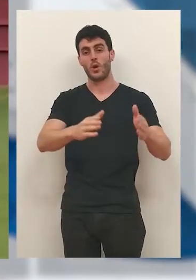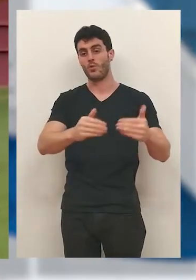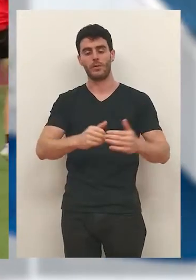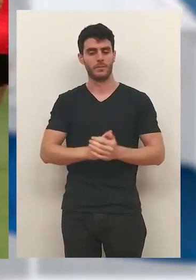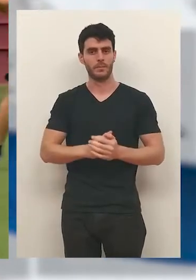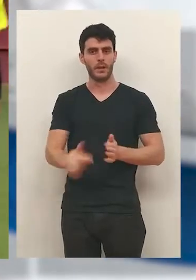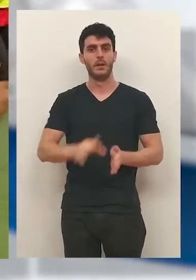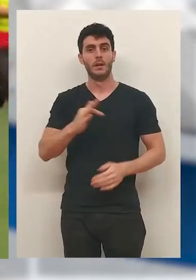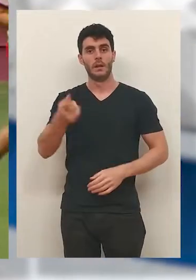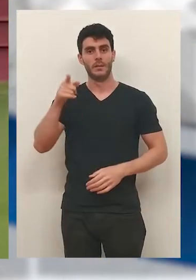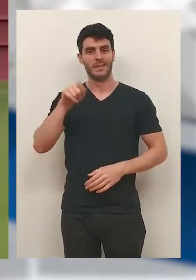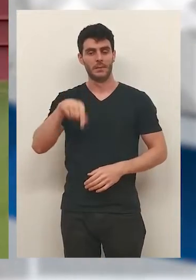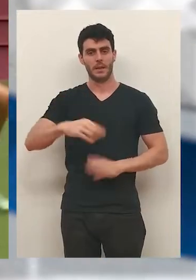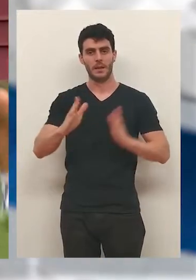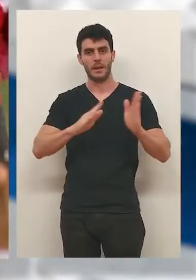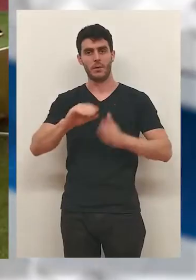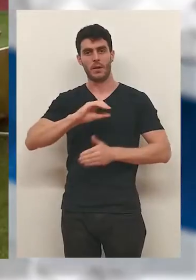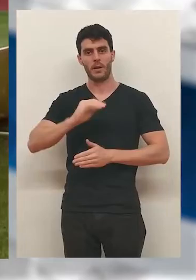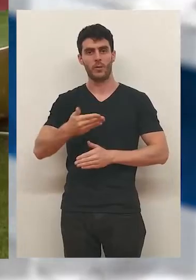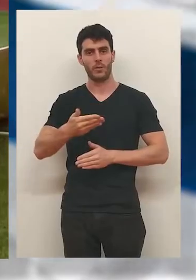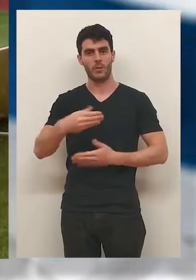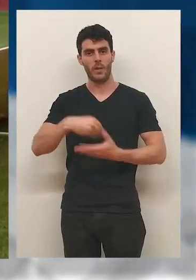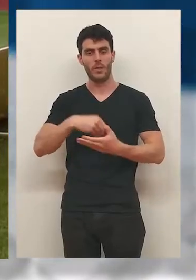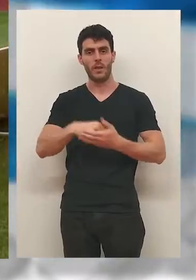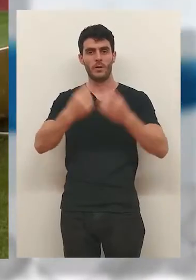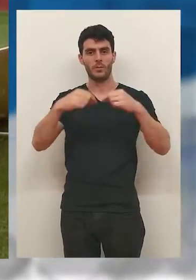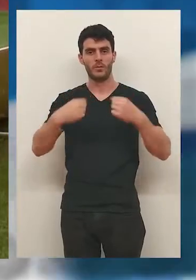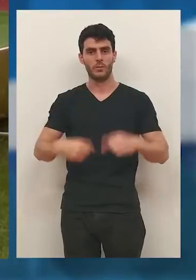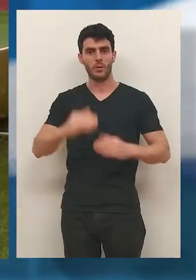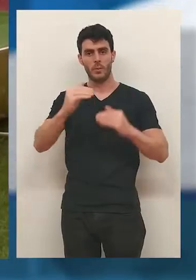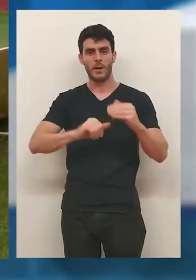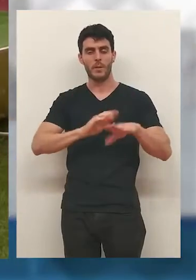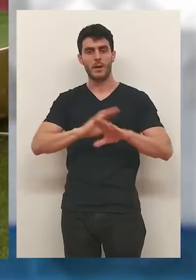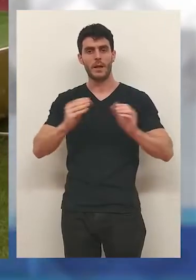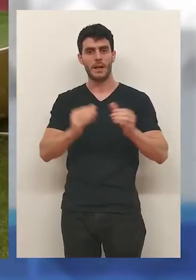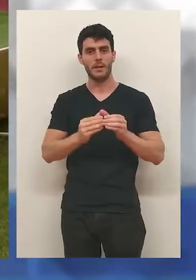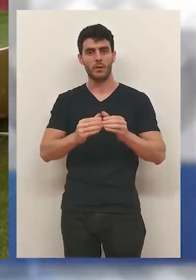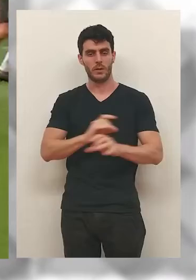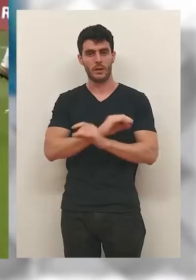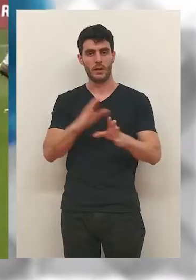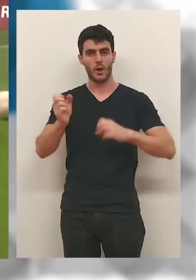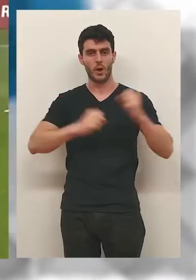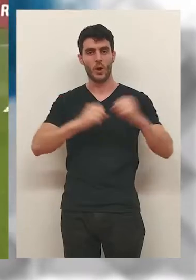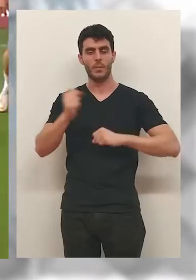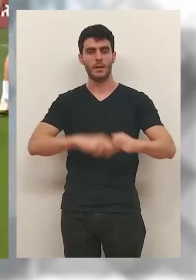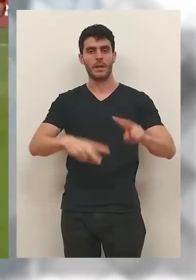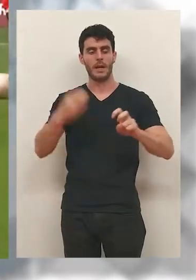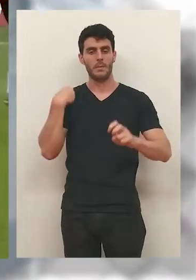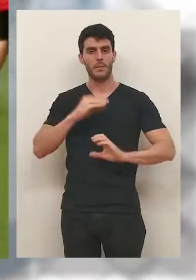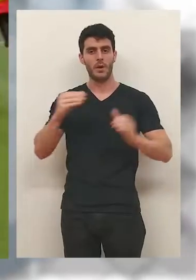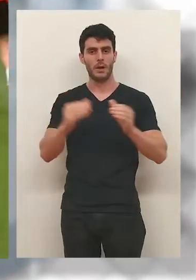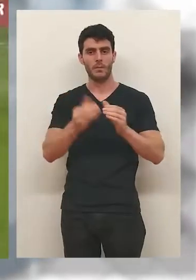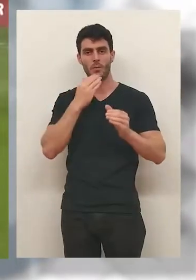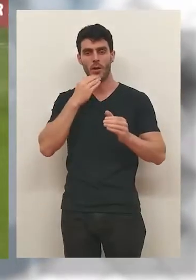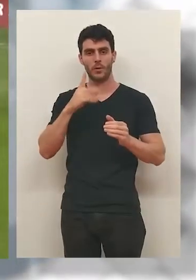falta de cabeza visible en la dirección deportiva. Además, esta temporada el club contará con un menor presupuesto para la plantilla y no